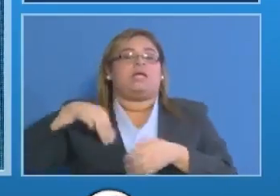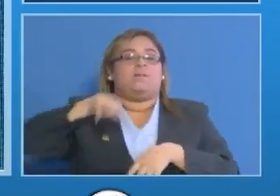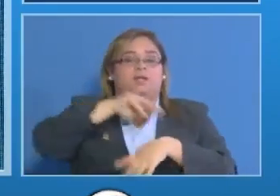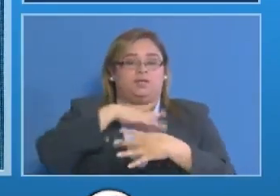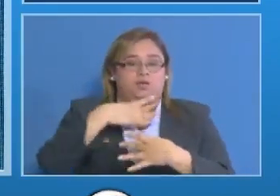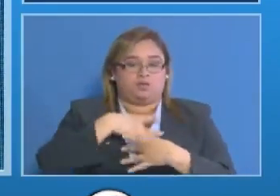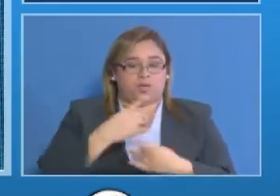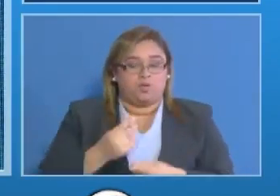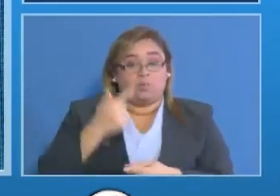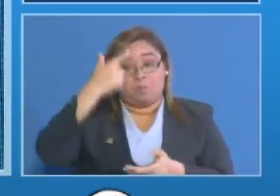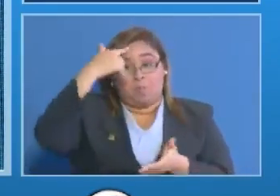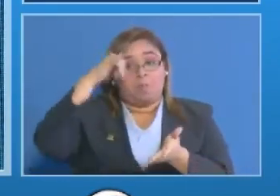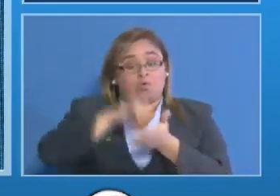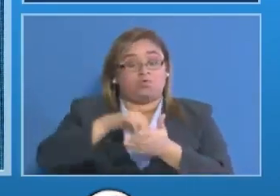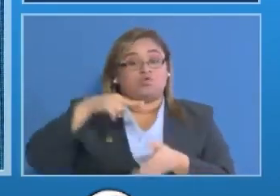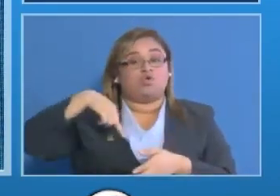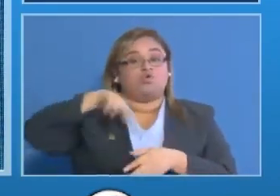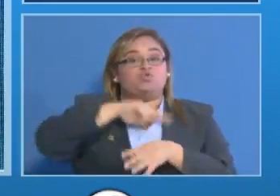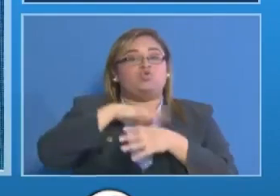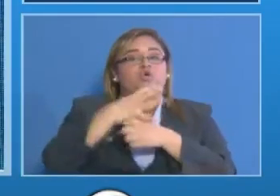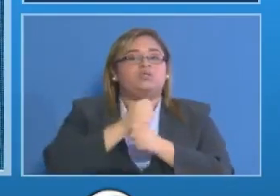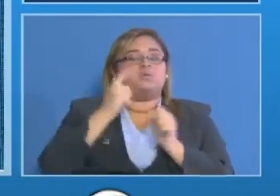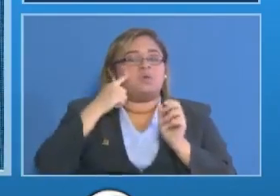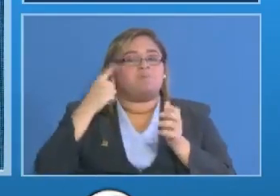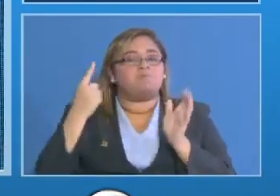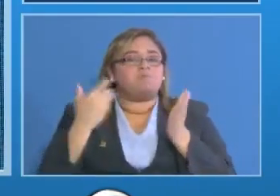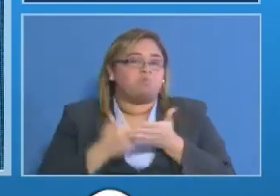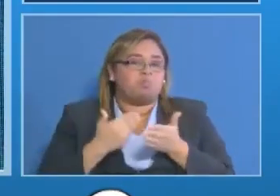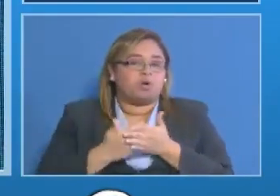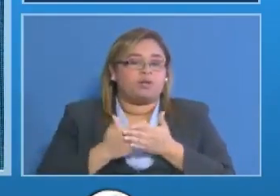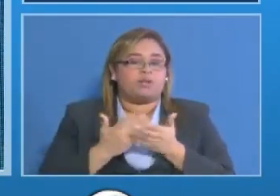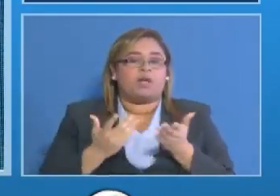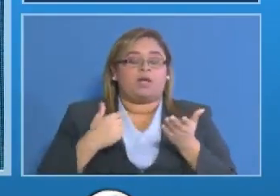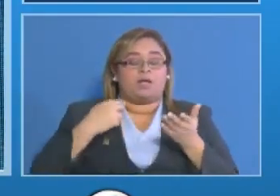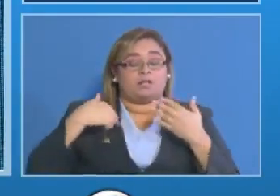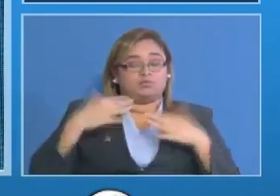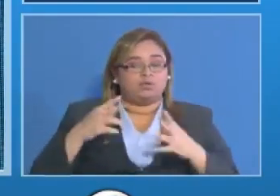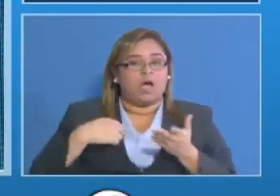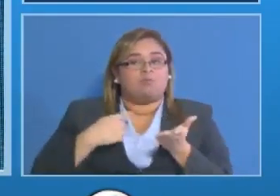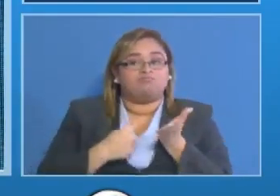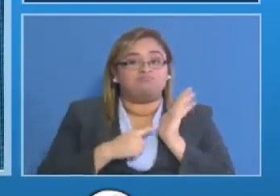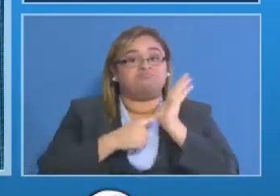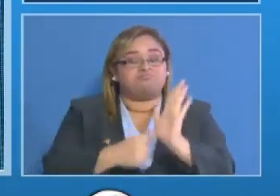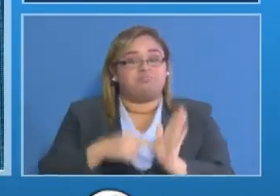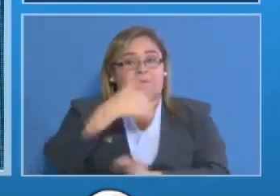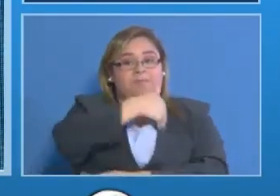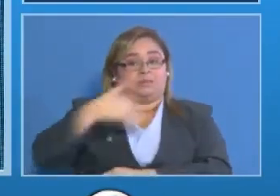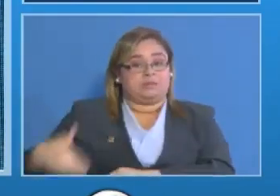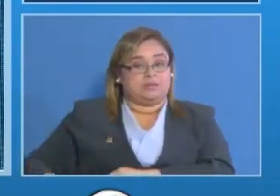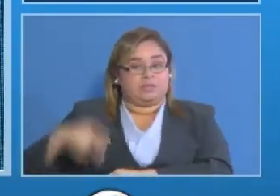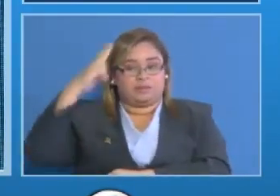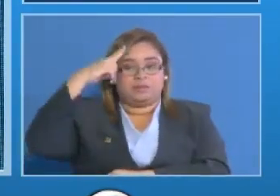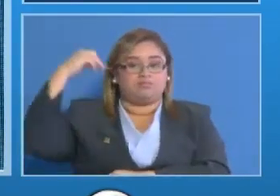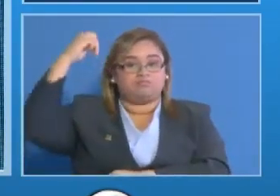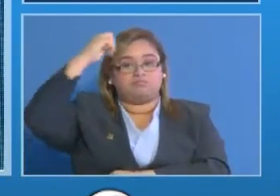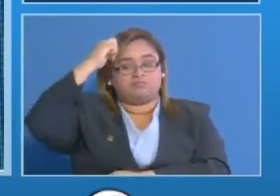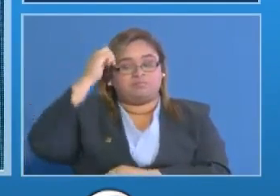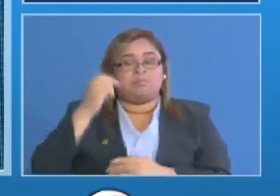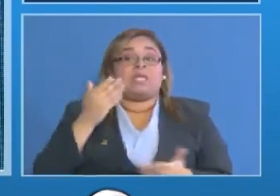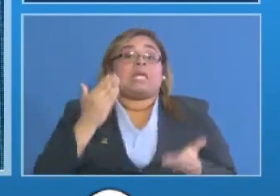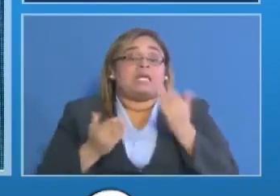borrador que le hemos presentado al señor presidente cortizo de lo que puede ser la